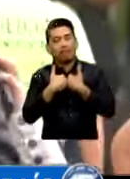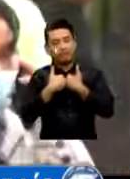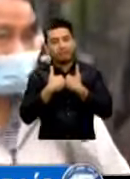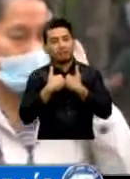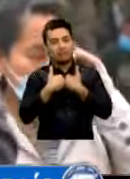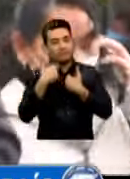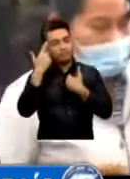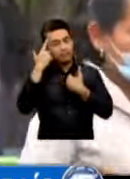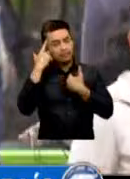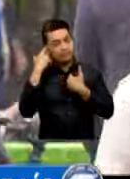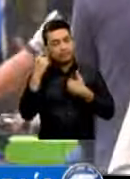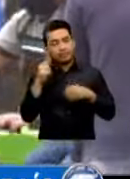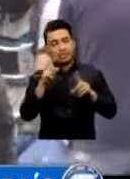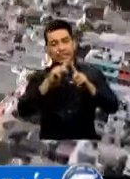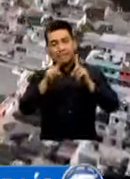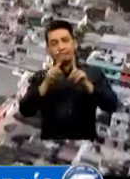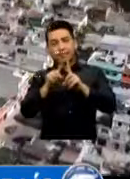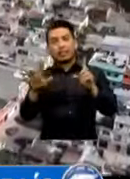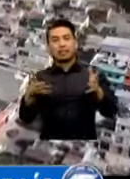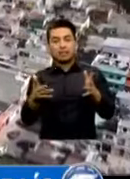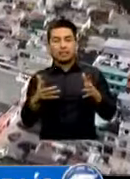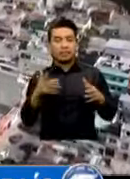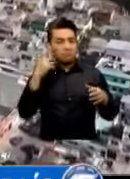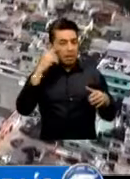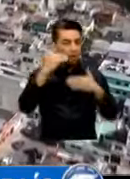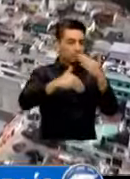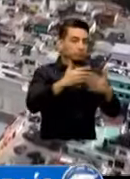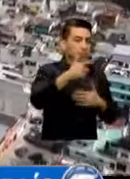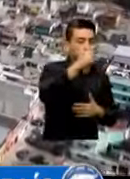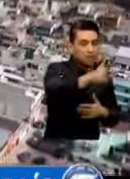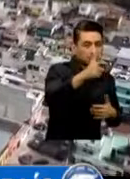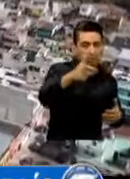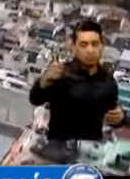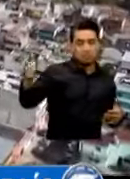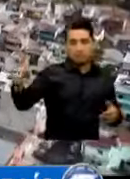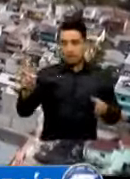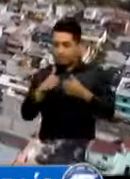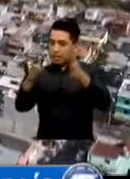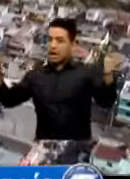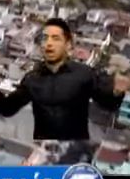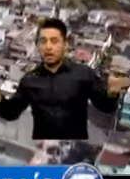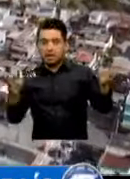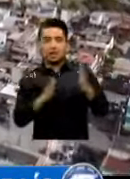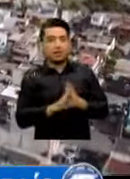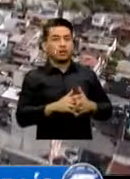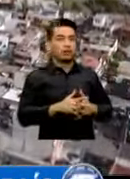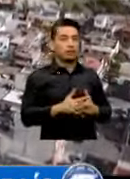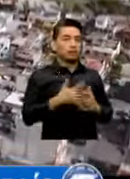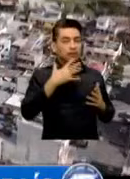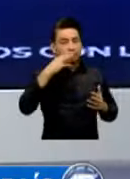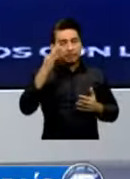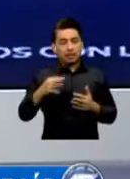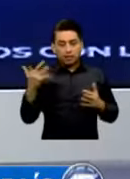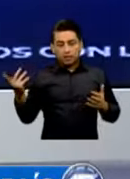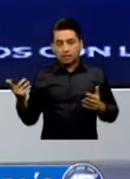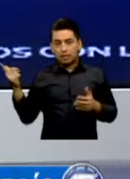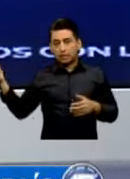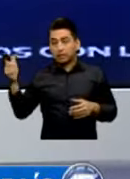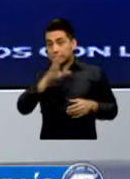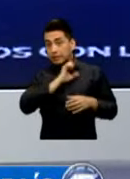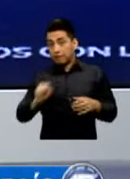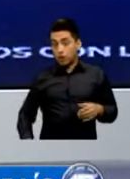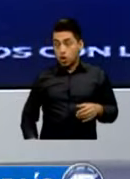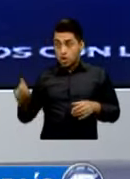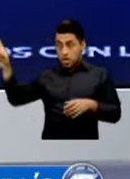Serie De En La Criminalidad En General El Hecho No Podemos Negar Que El Hecho Que En El Salvador Hay Un Combate